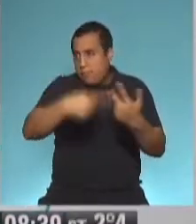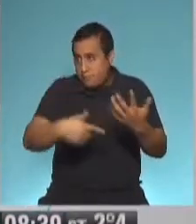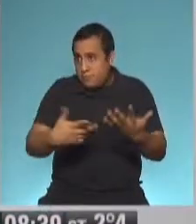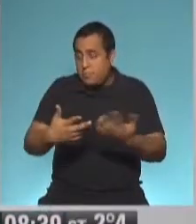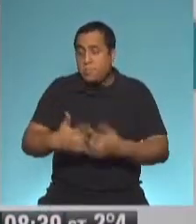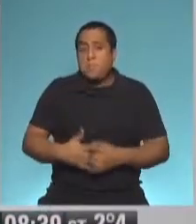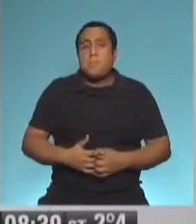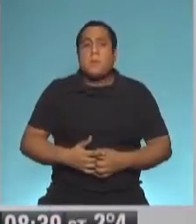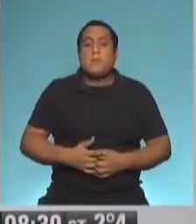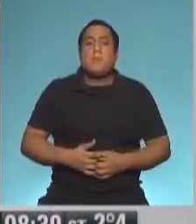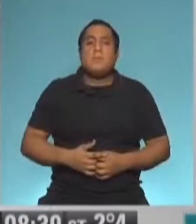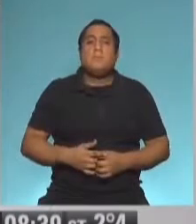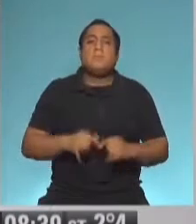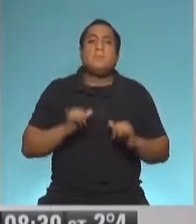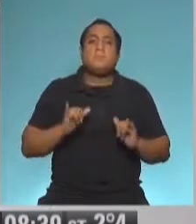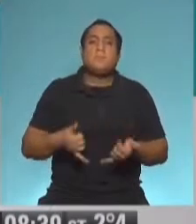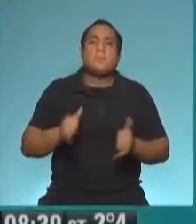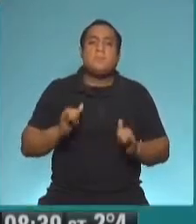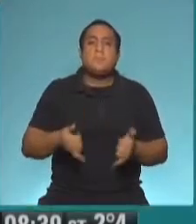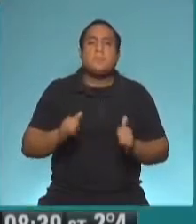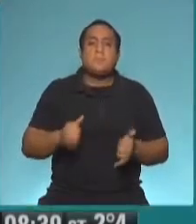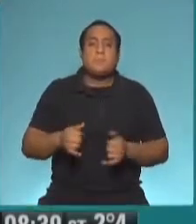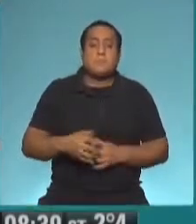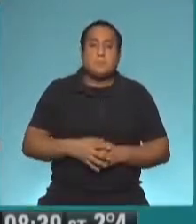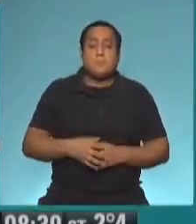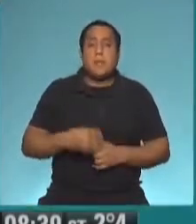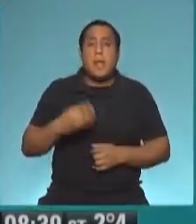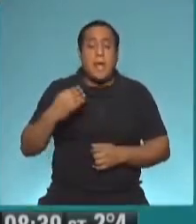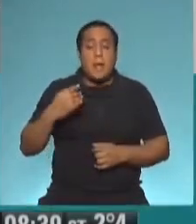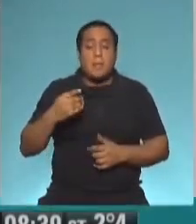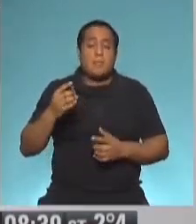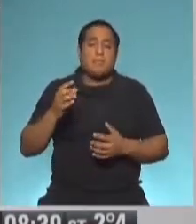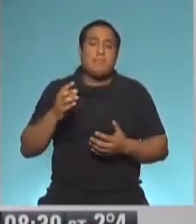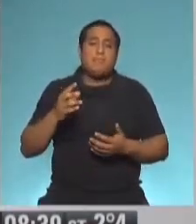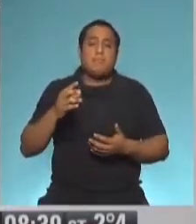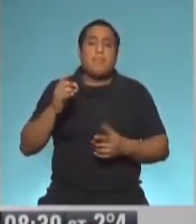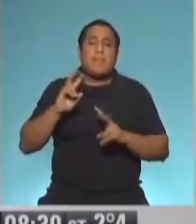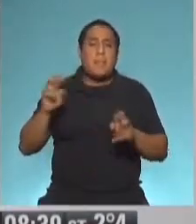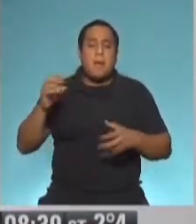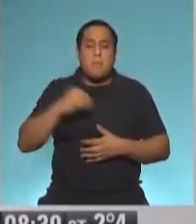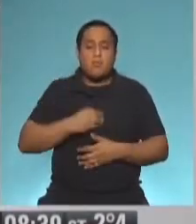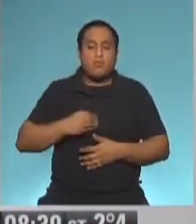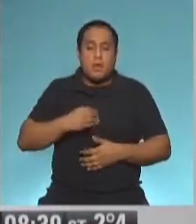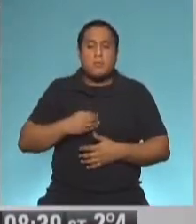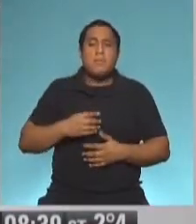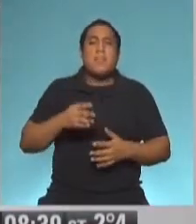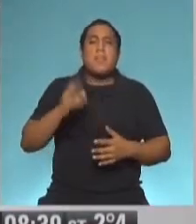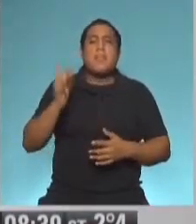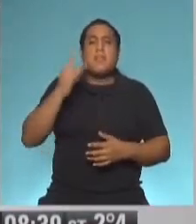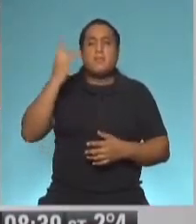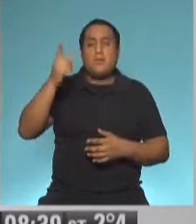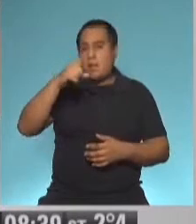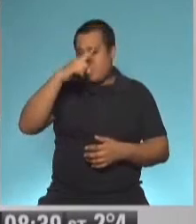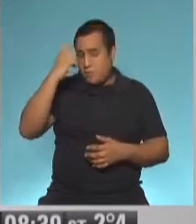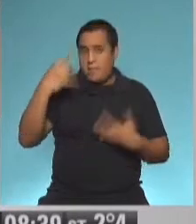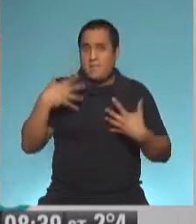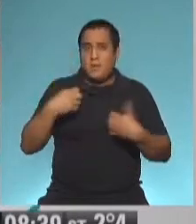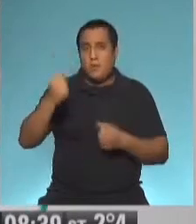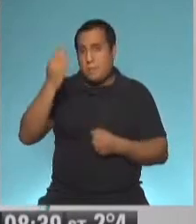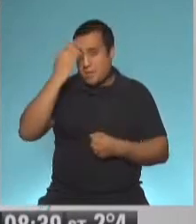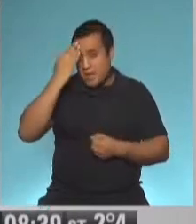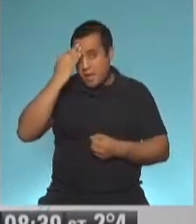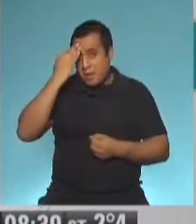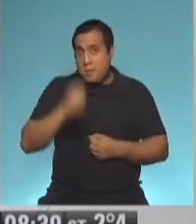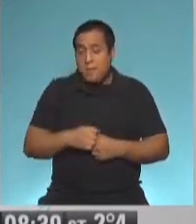Bueno, en principio, desde el punto de vista emocional, la Dirección Nacional de Salud Mental implementó